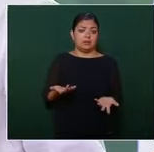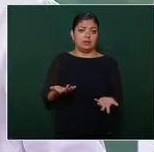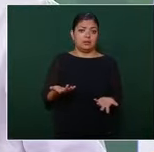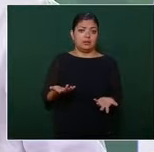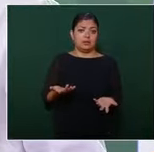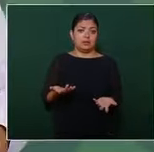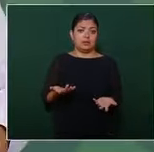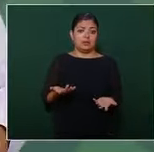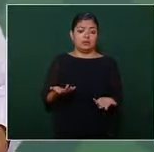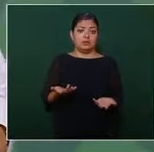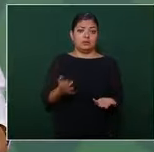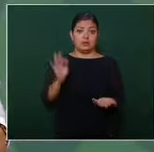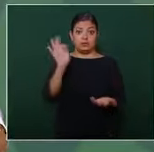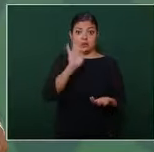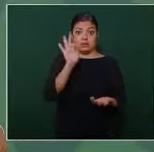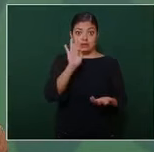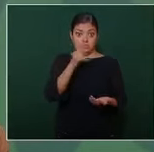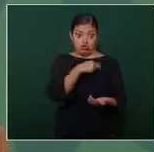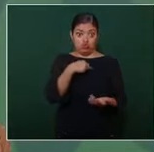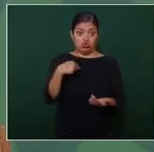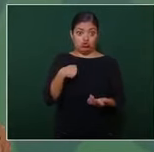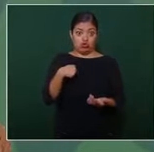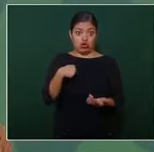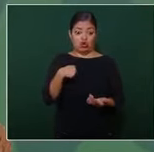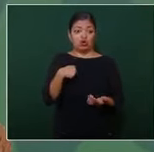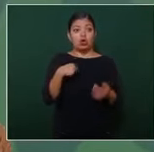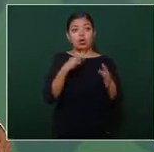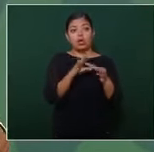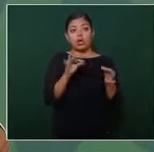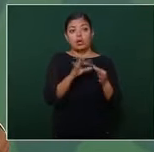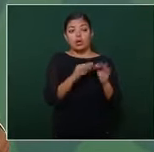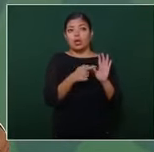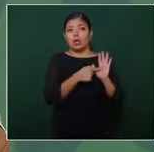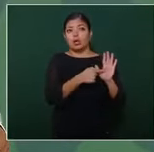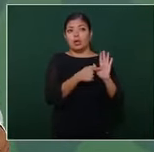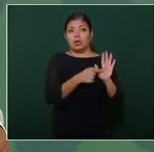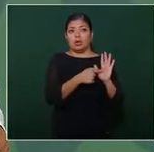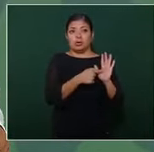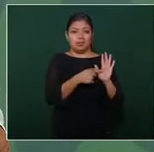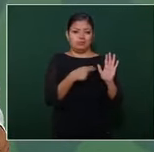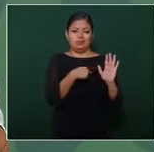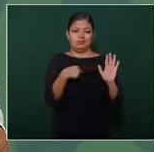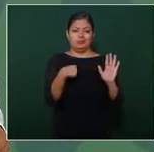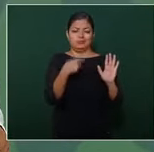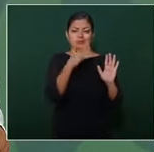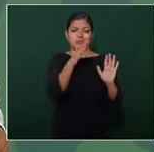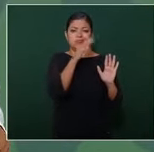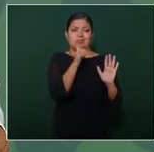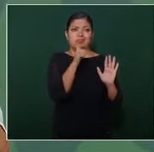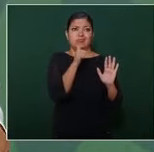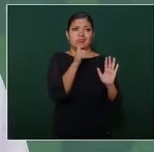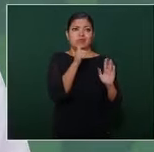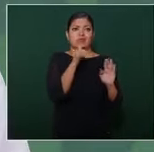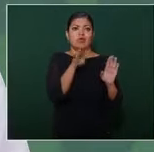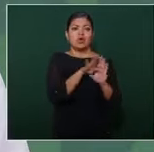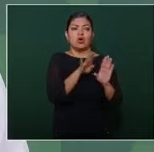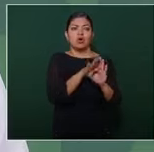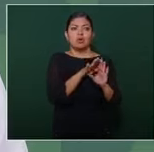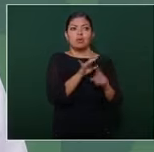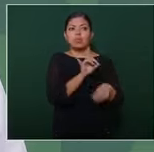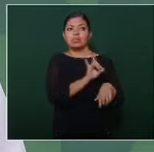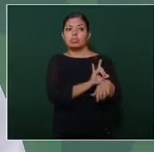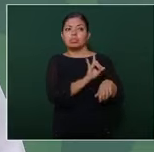y si fuesen nuestros tampoco nosotros seríamos capaces de maquillar